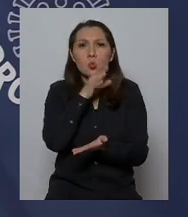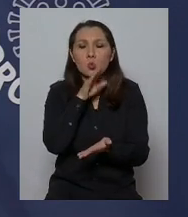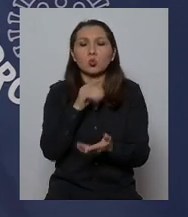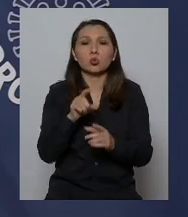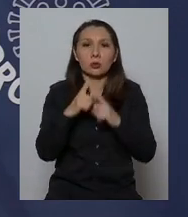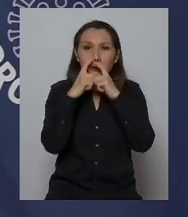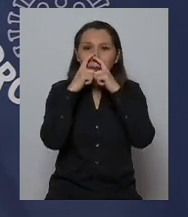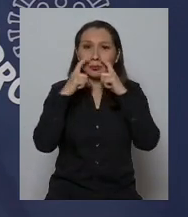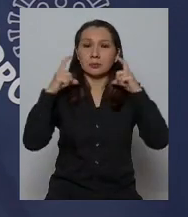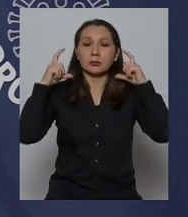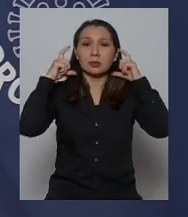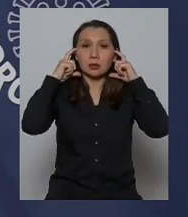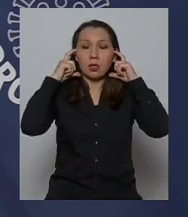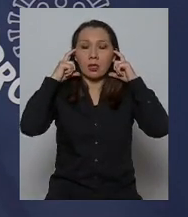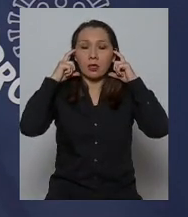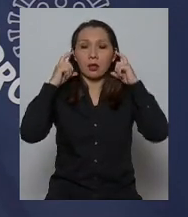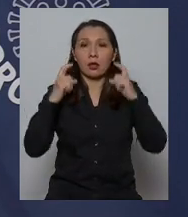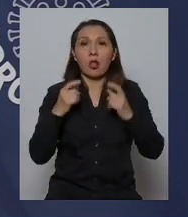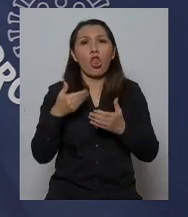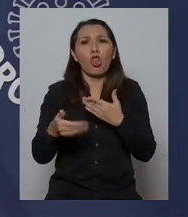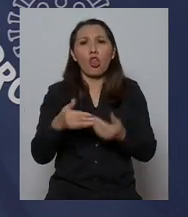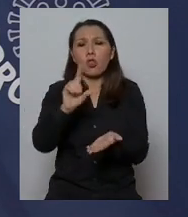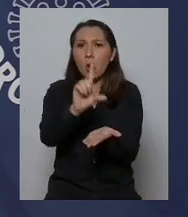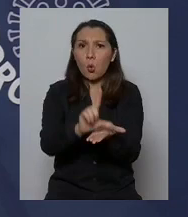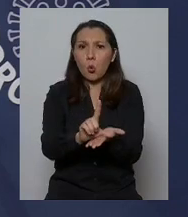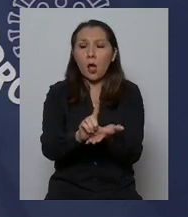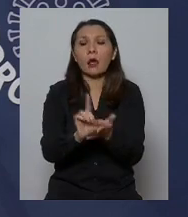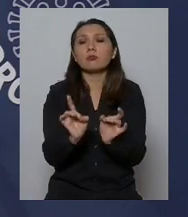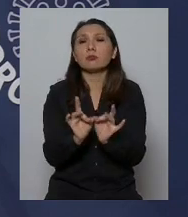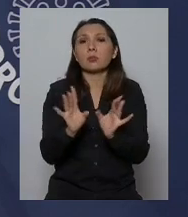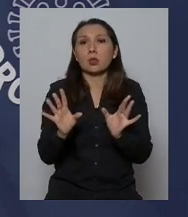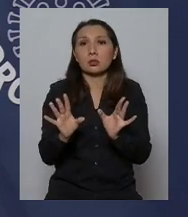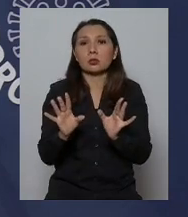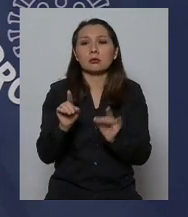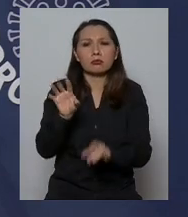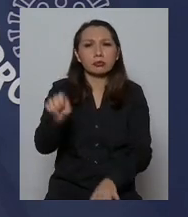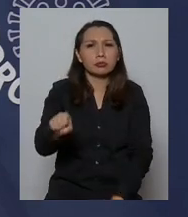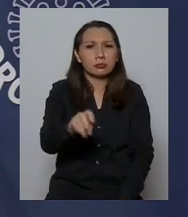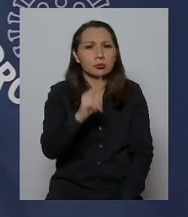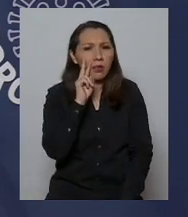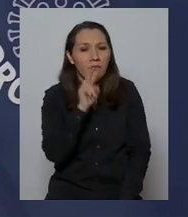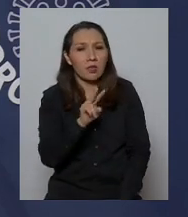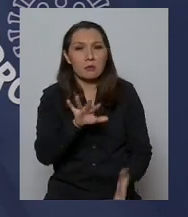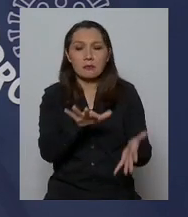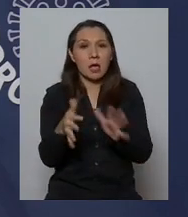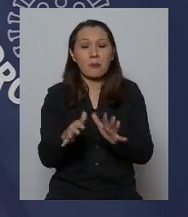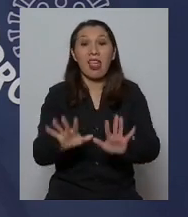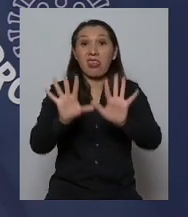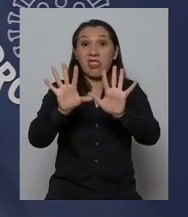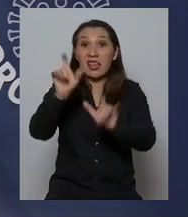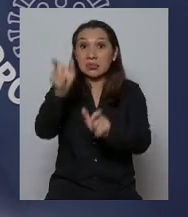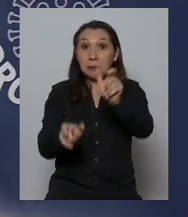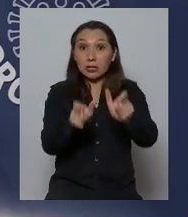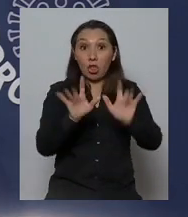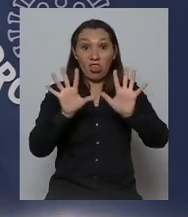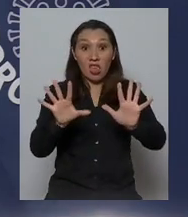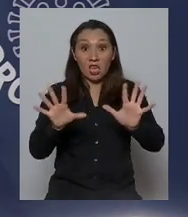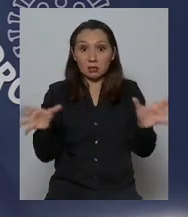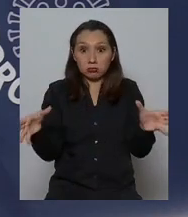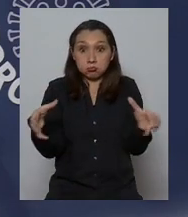mascarillas en los siguientes casos en los que se encuentren al menos 10 personas